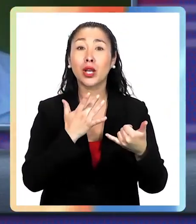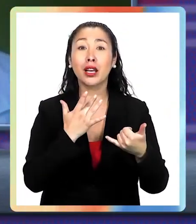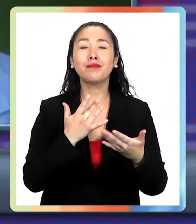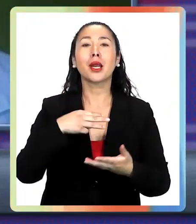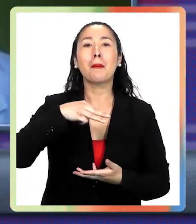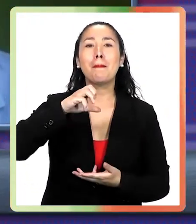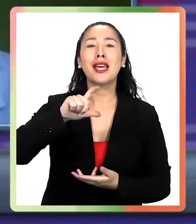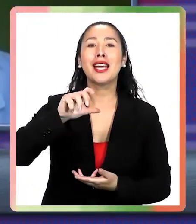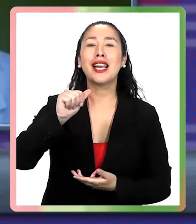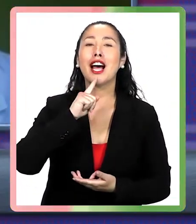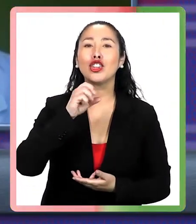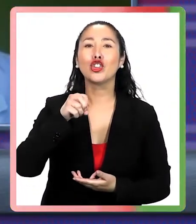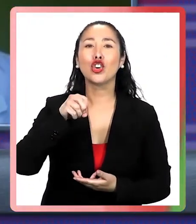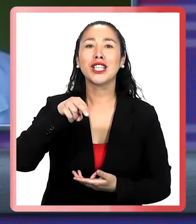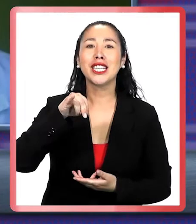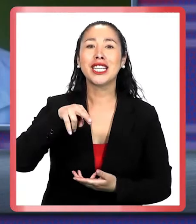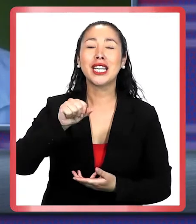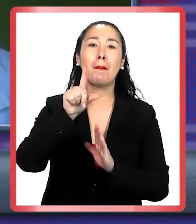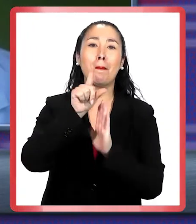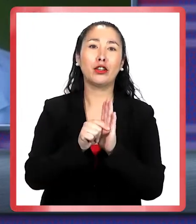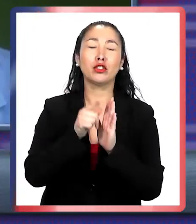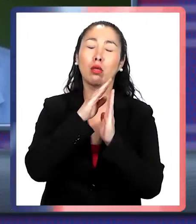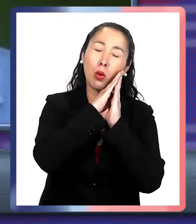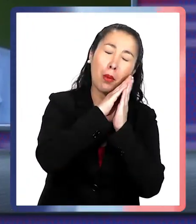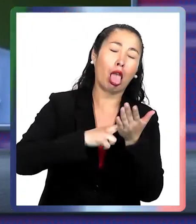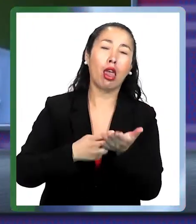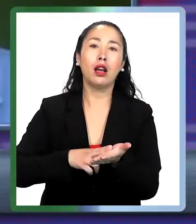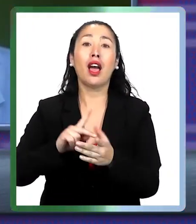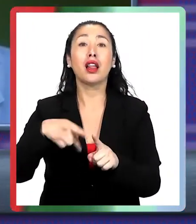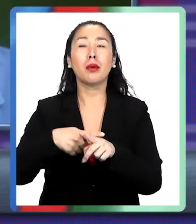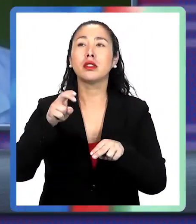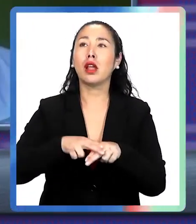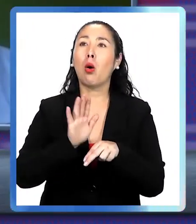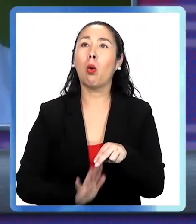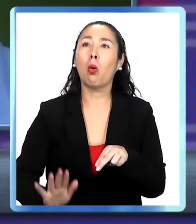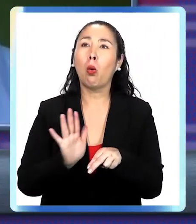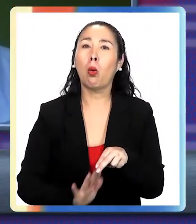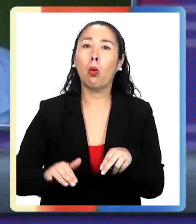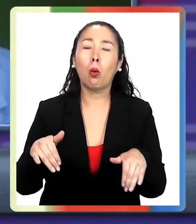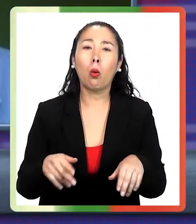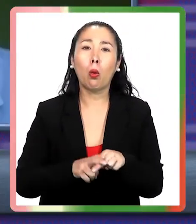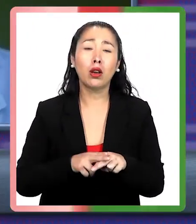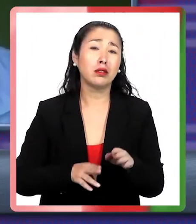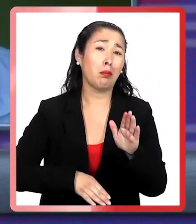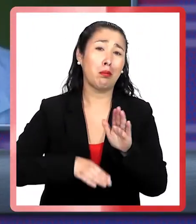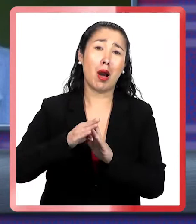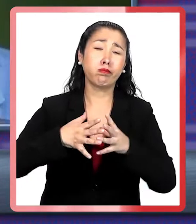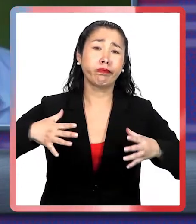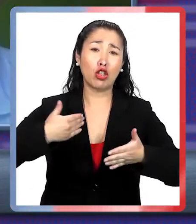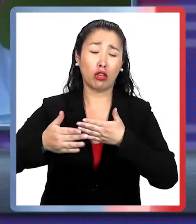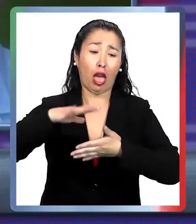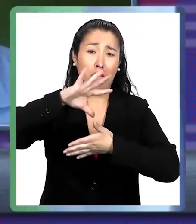inhibe la melatonina, los niños duermen peor. Segundo, te hace sedentario. Y tenemos a los más obesos del continente. Tercero,